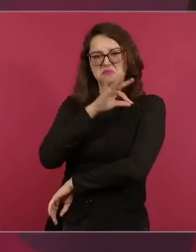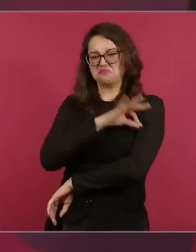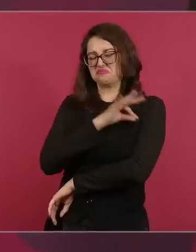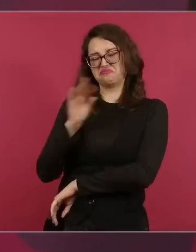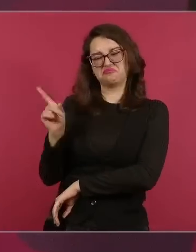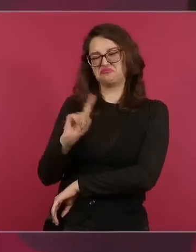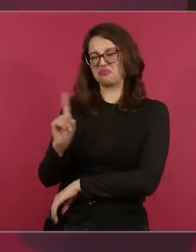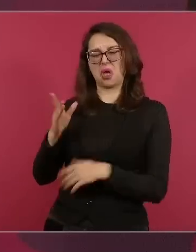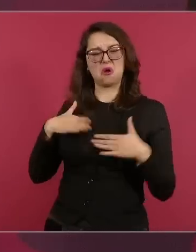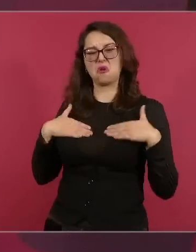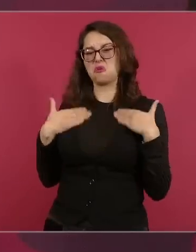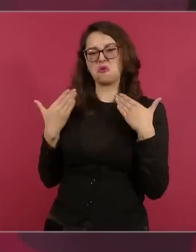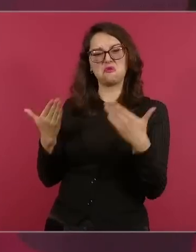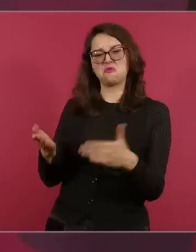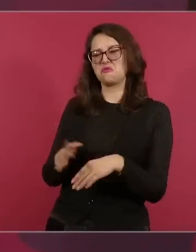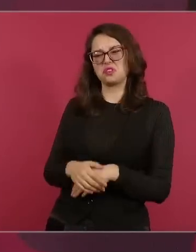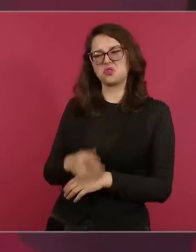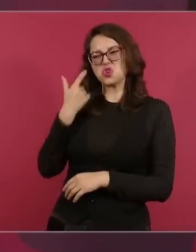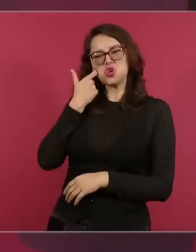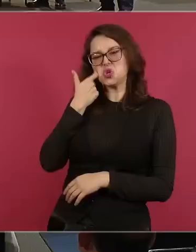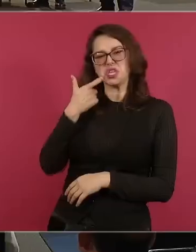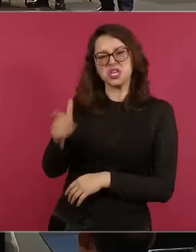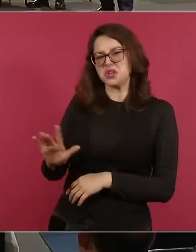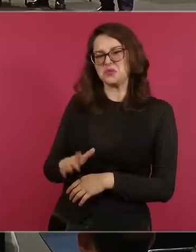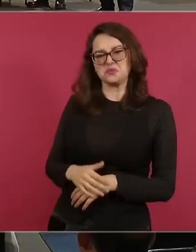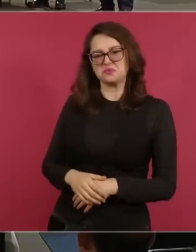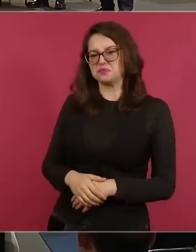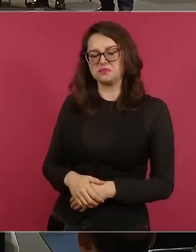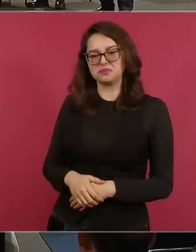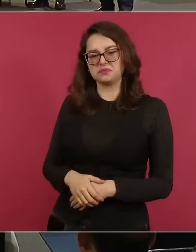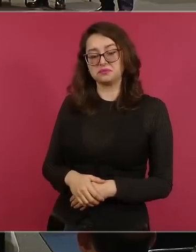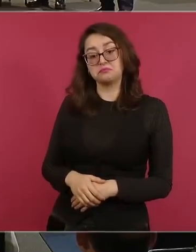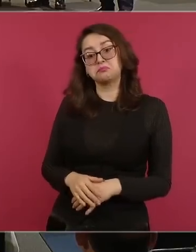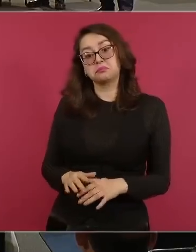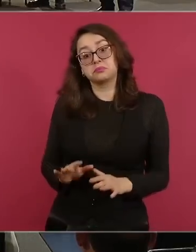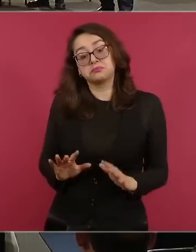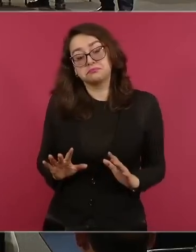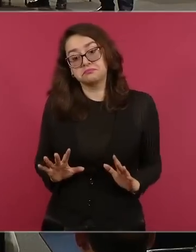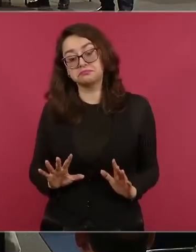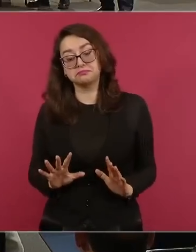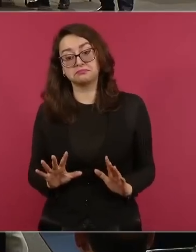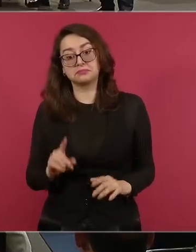tiene algún